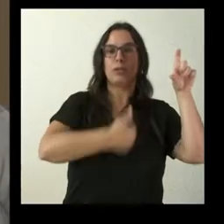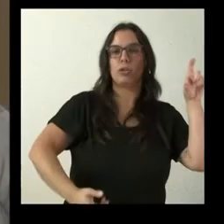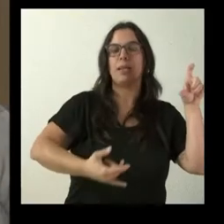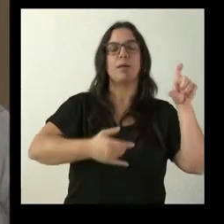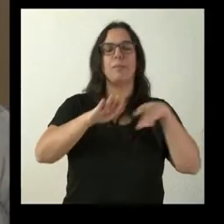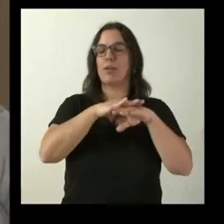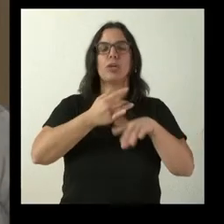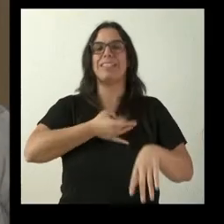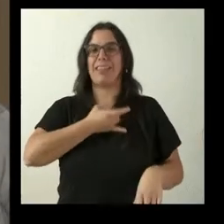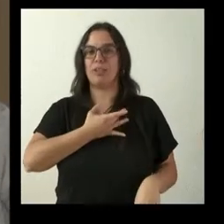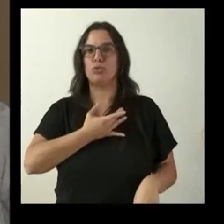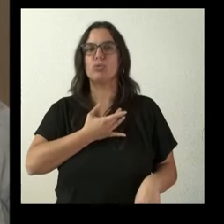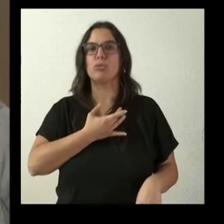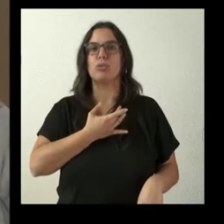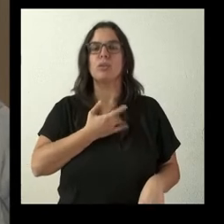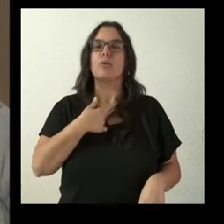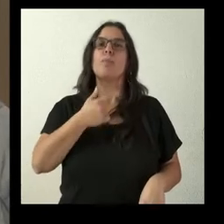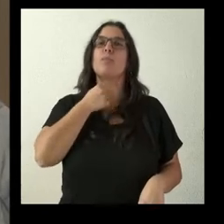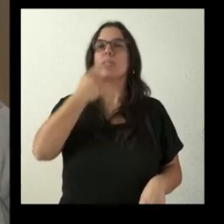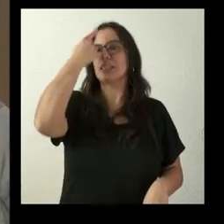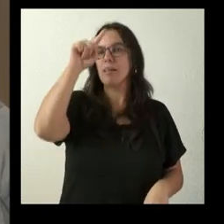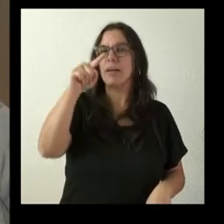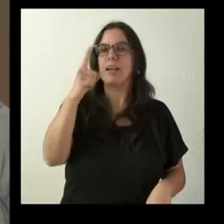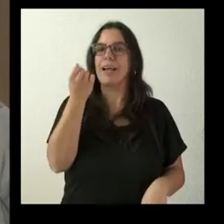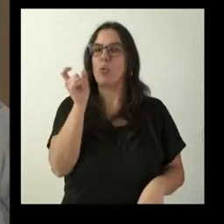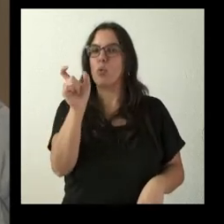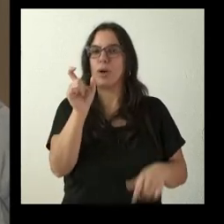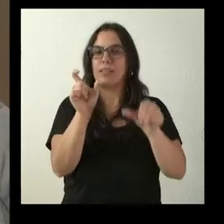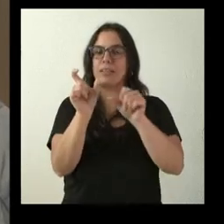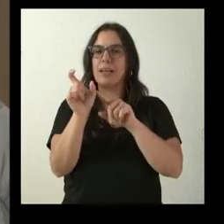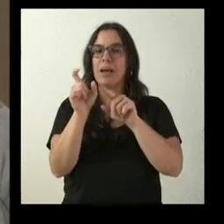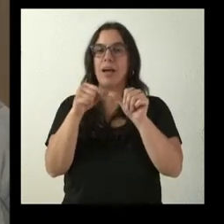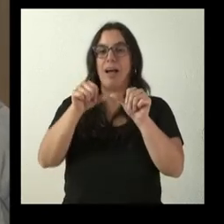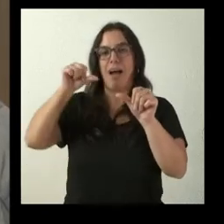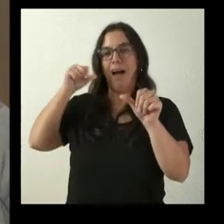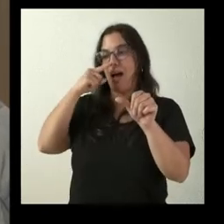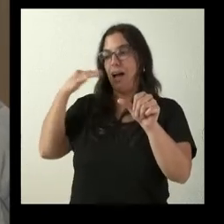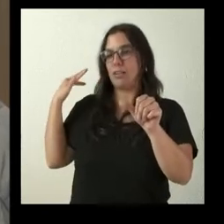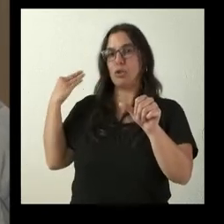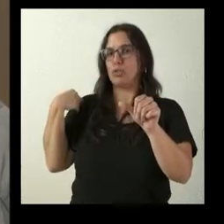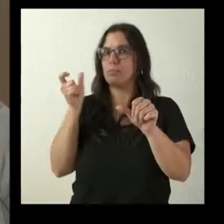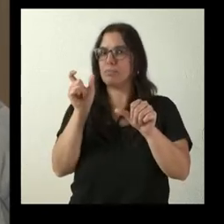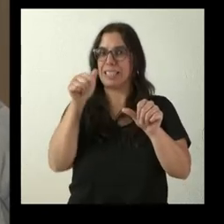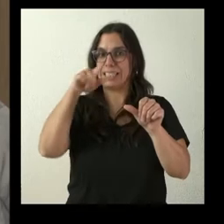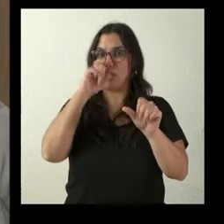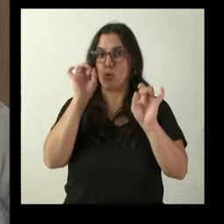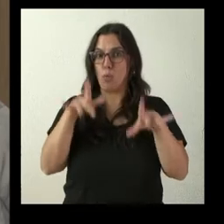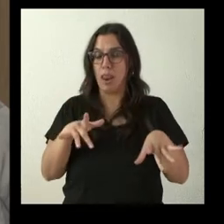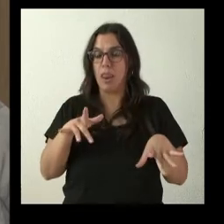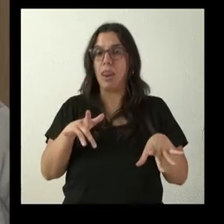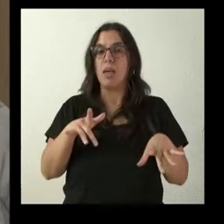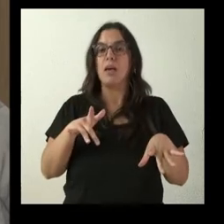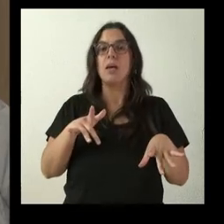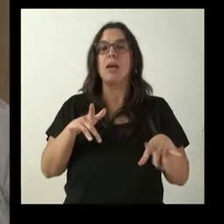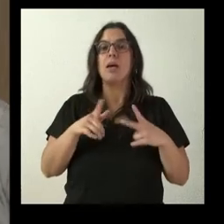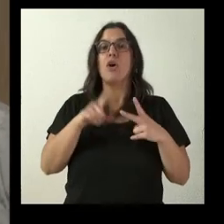me gustaría saber si es la misma cuantía que se destinó en años anteriores. Y si ha generado este acuerdo